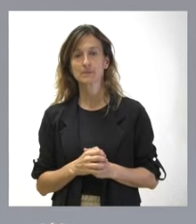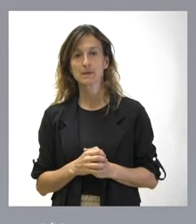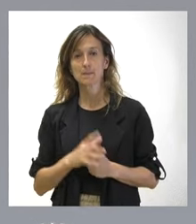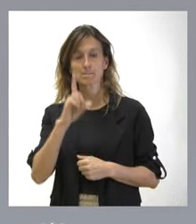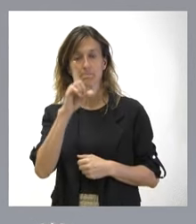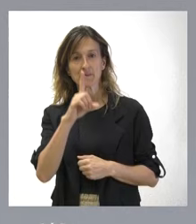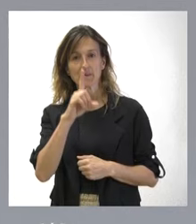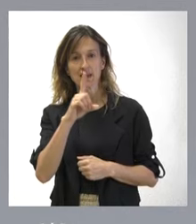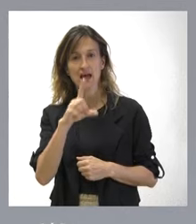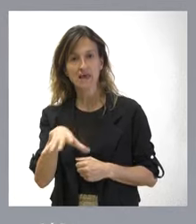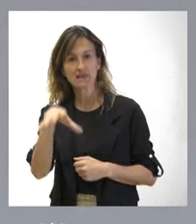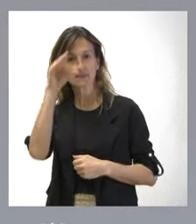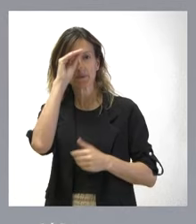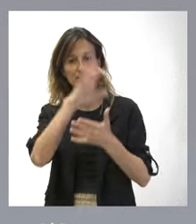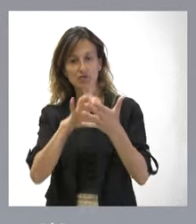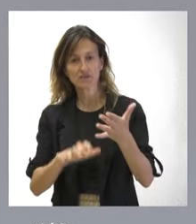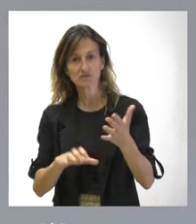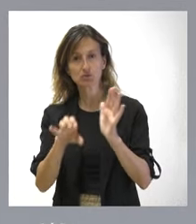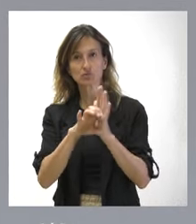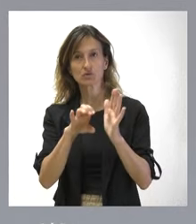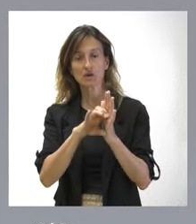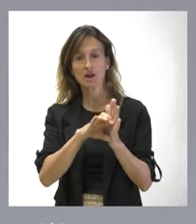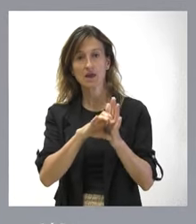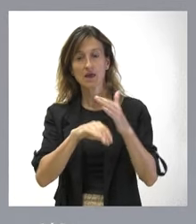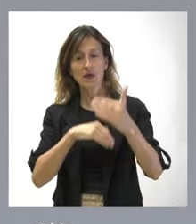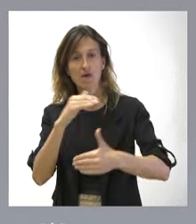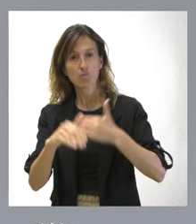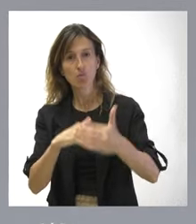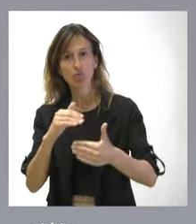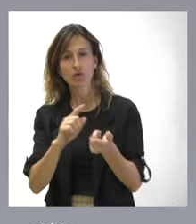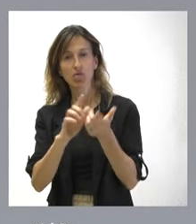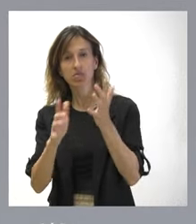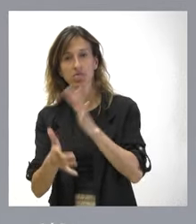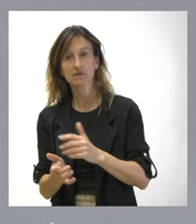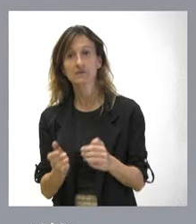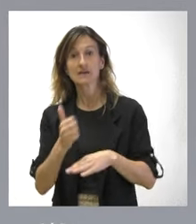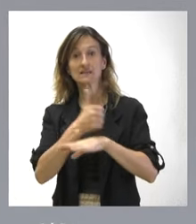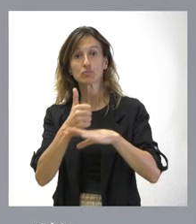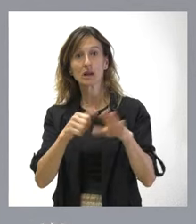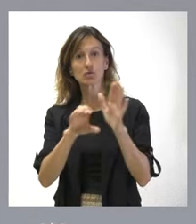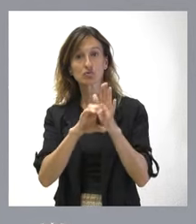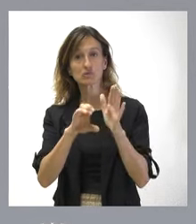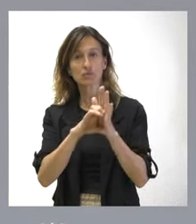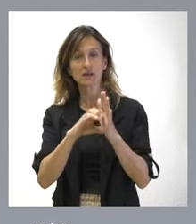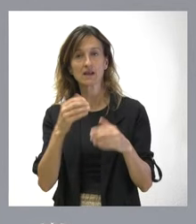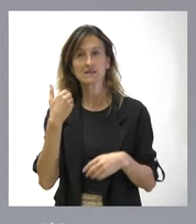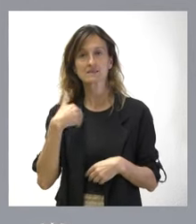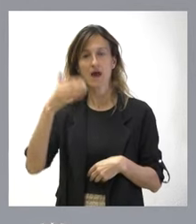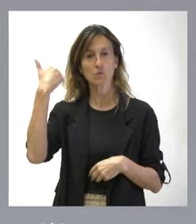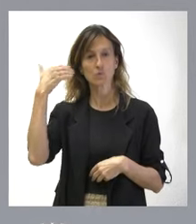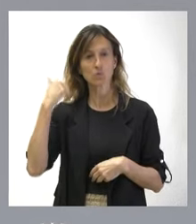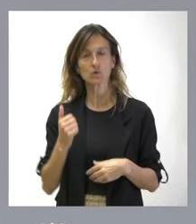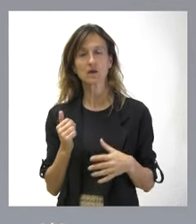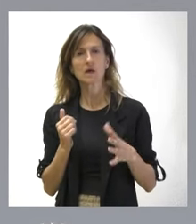interpretación que se hacía del texto constitucional posteriormente evolucionó, de tal manera que el Tribunal Constitucional ya hace bastantes años